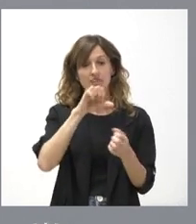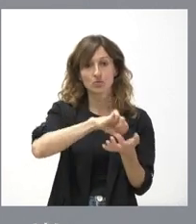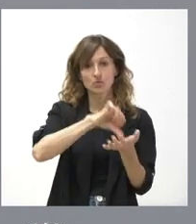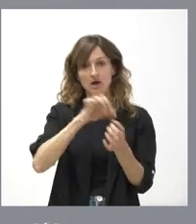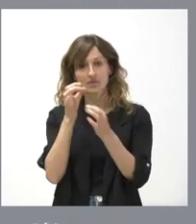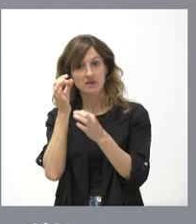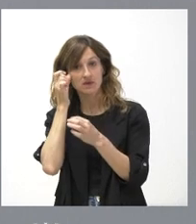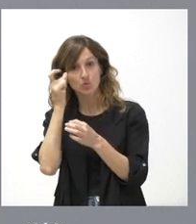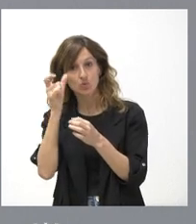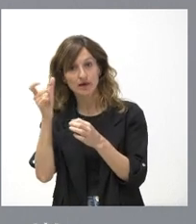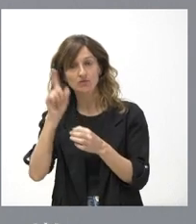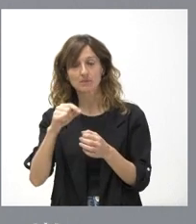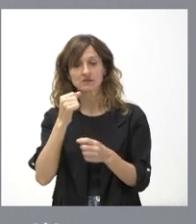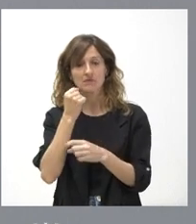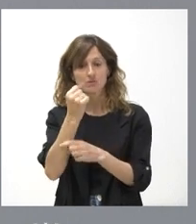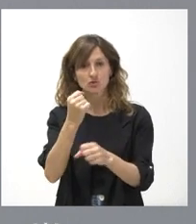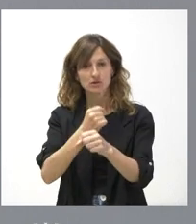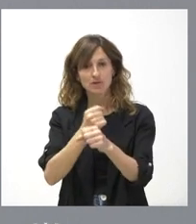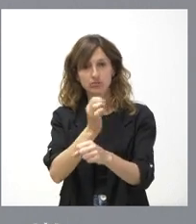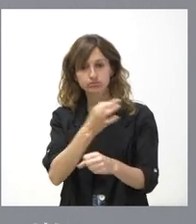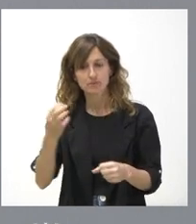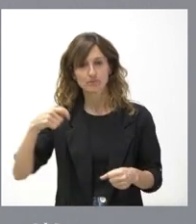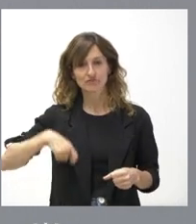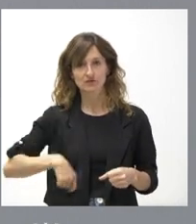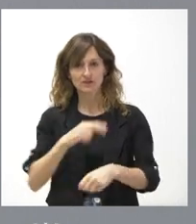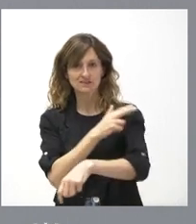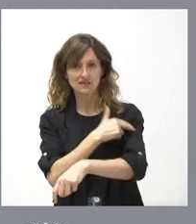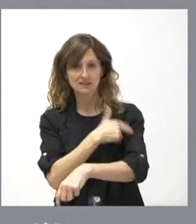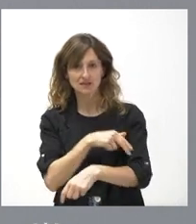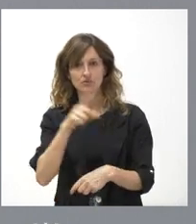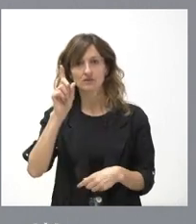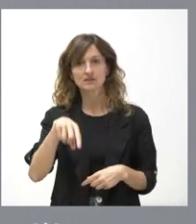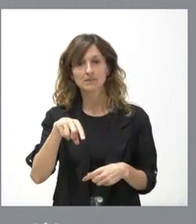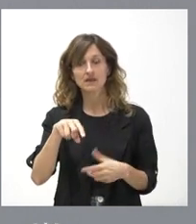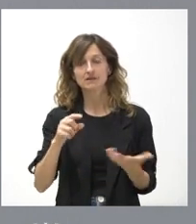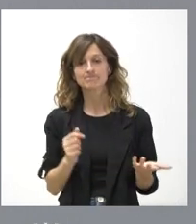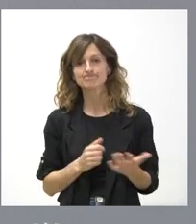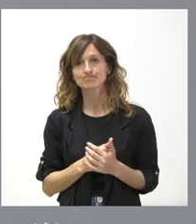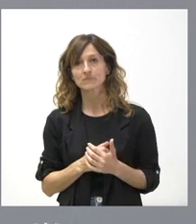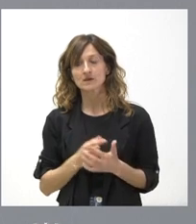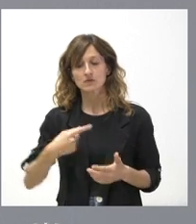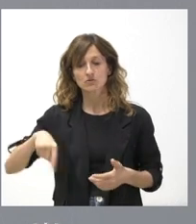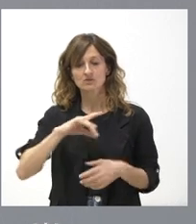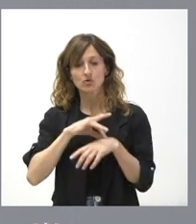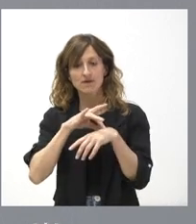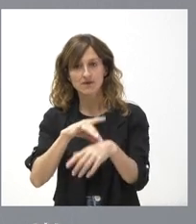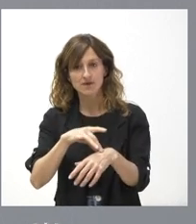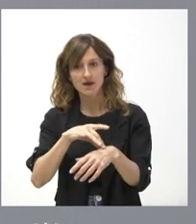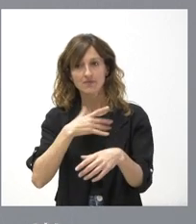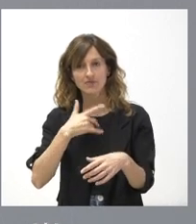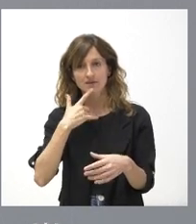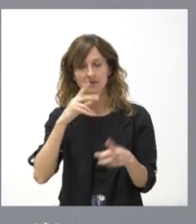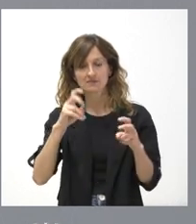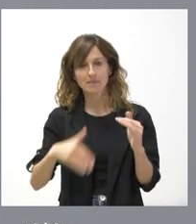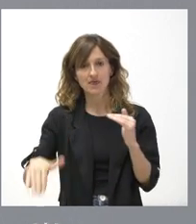y el apoyo a un trabajo más eficiente de los profesionales sanitarios y a los propios profesionales sanitarios es lo que nos guía al ir definiendo este trato